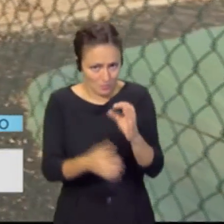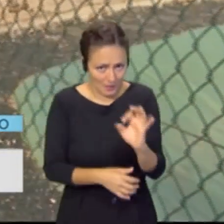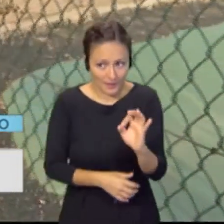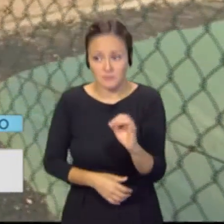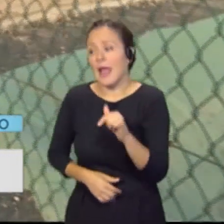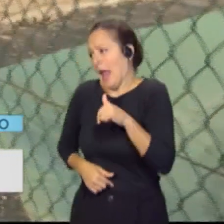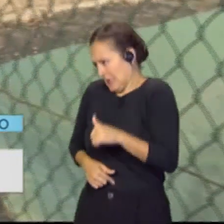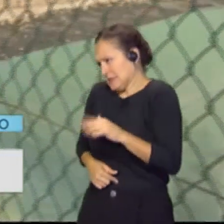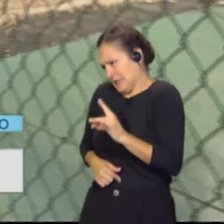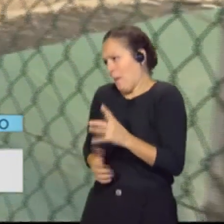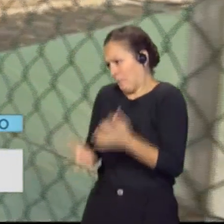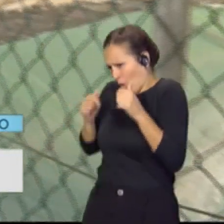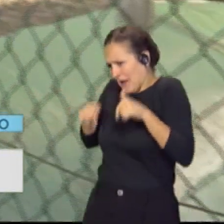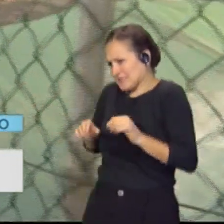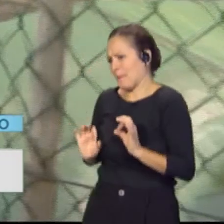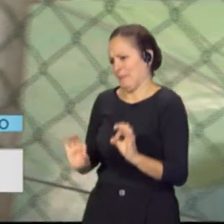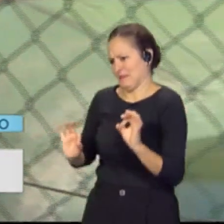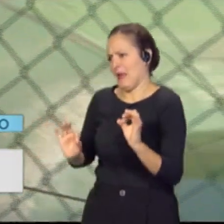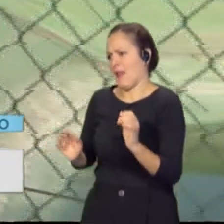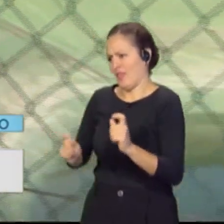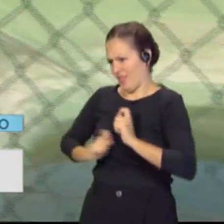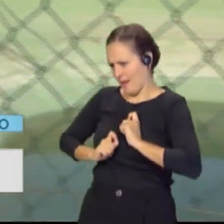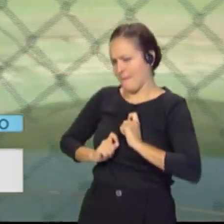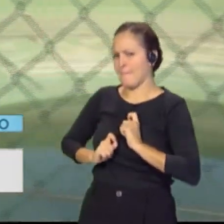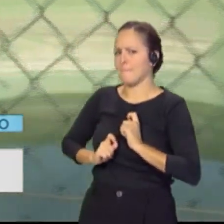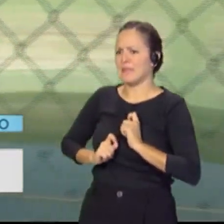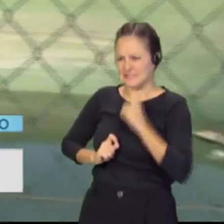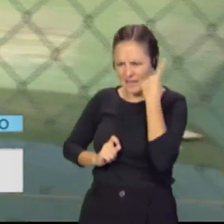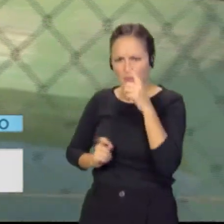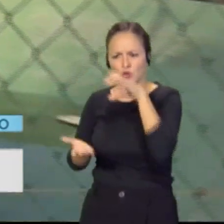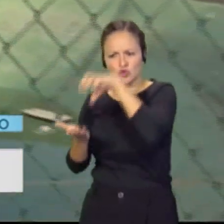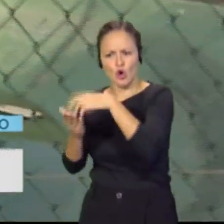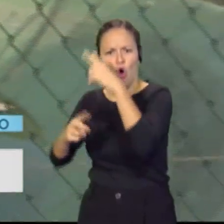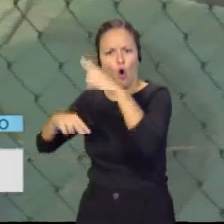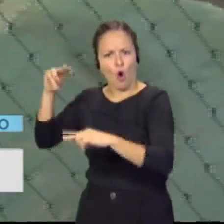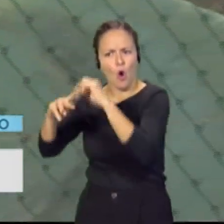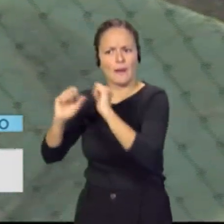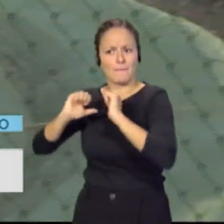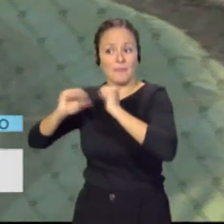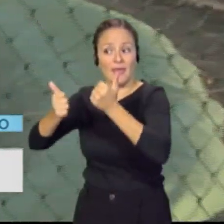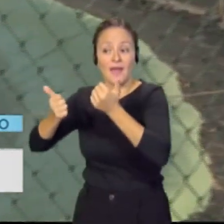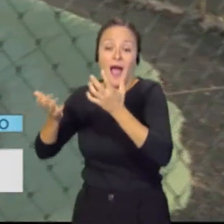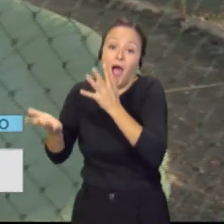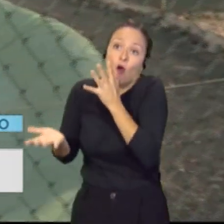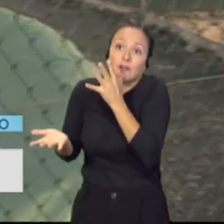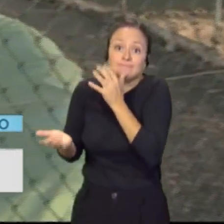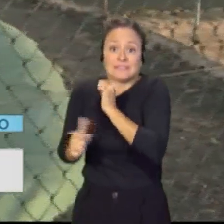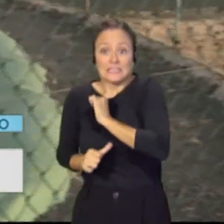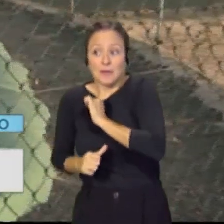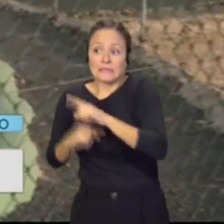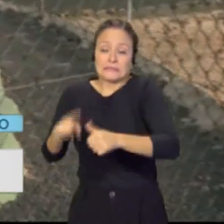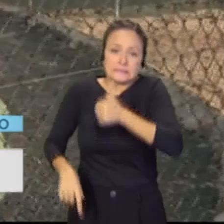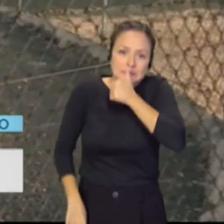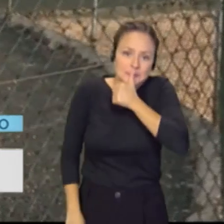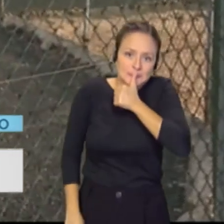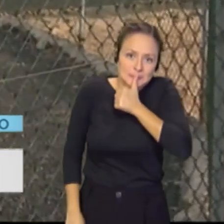Y sabemos que se está trabajando, sabemos que se han empezado obras, que se van a empezar y no nos queda otra que esperar y aguantar como se pueda